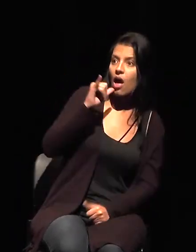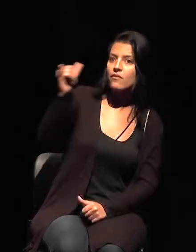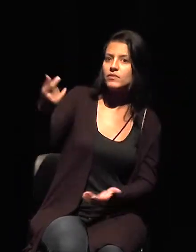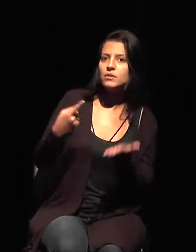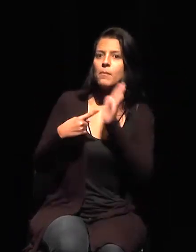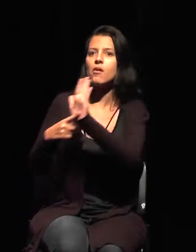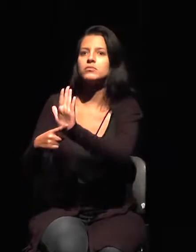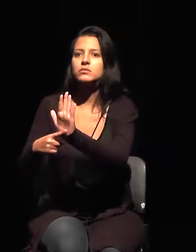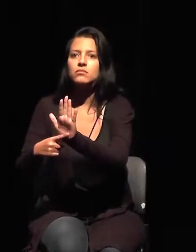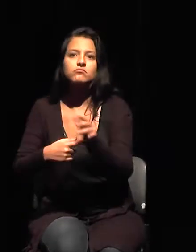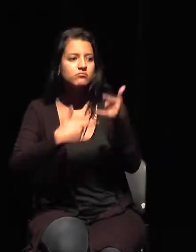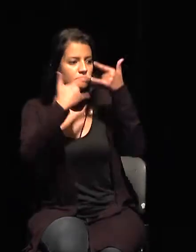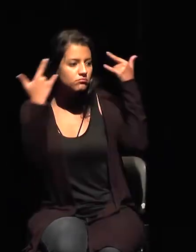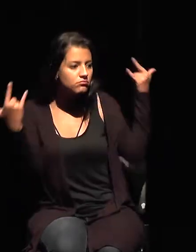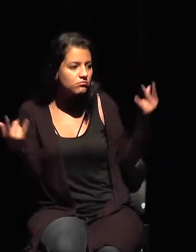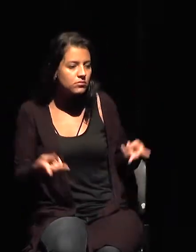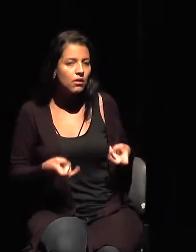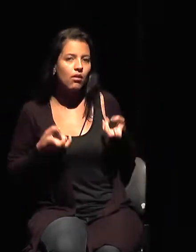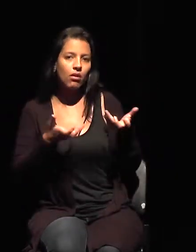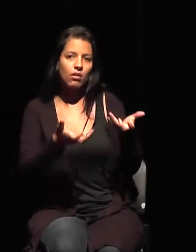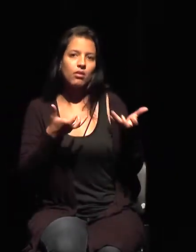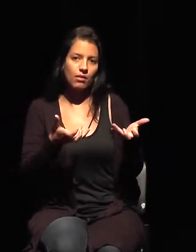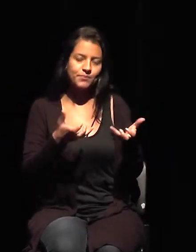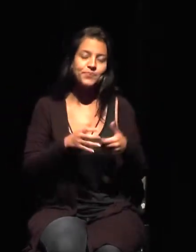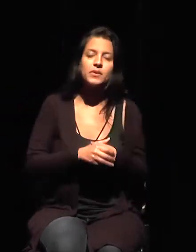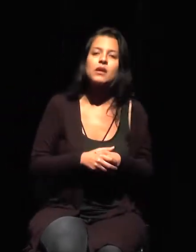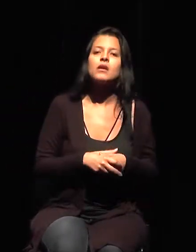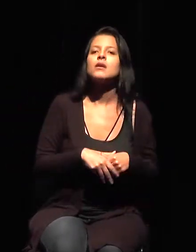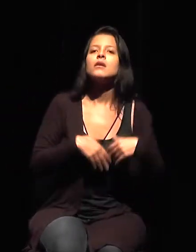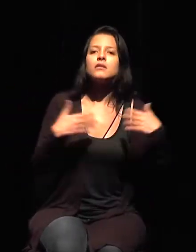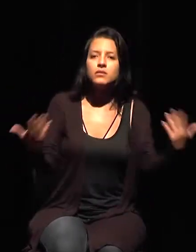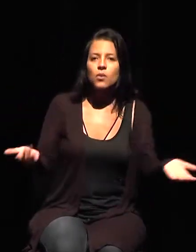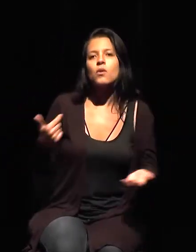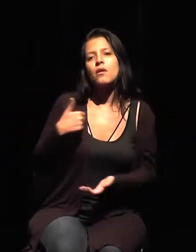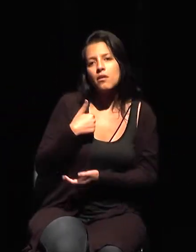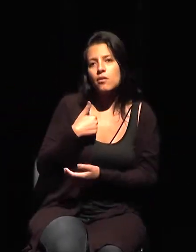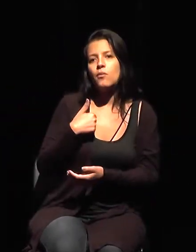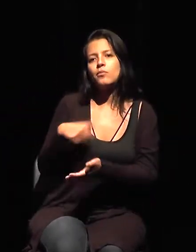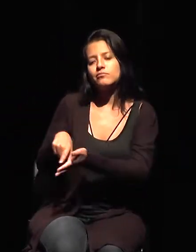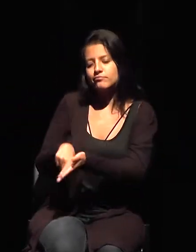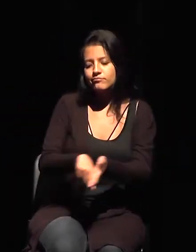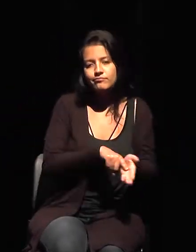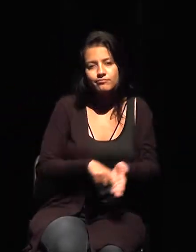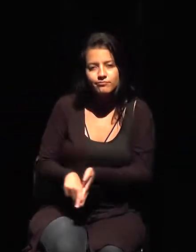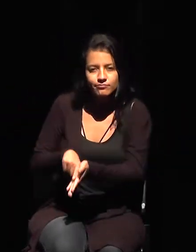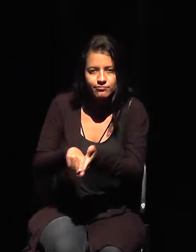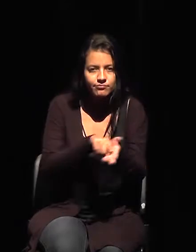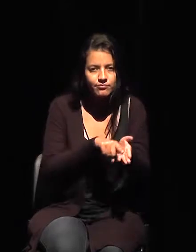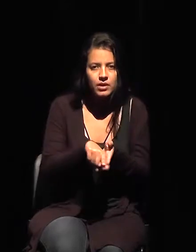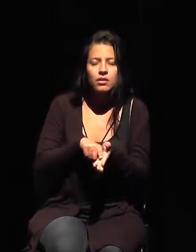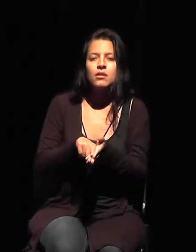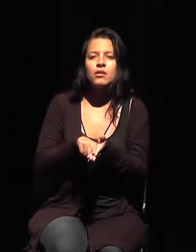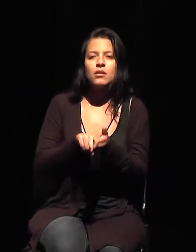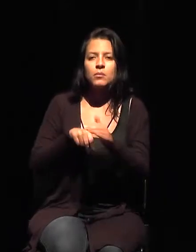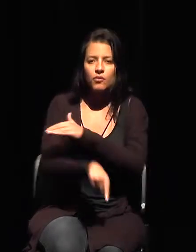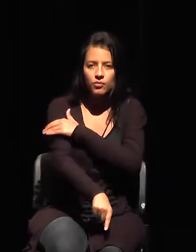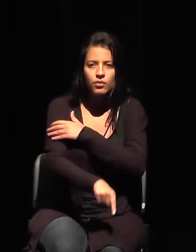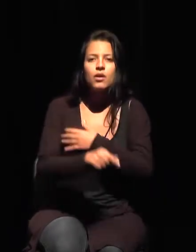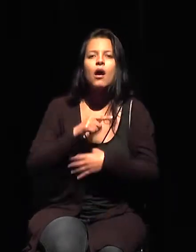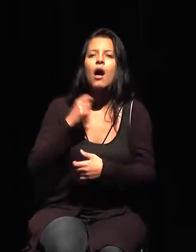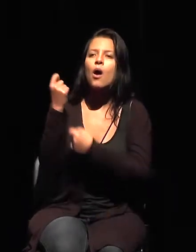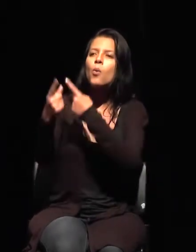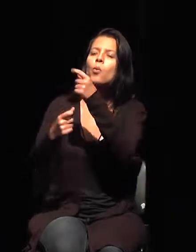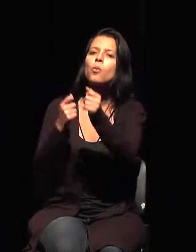aunque haya hecho un estudio mucho más amplio, algunos titulares de artículos de